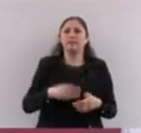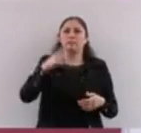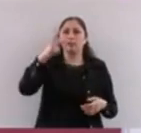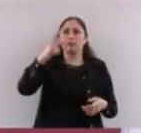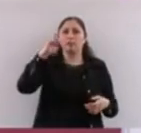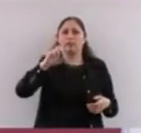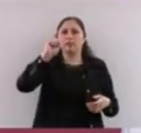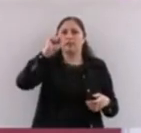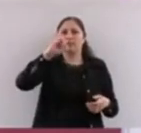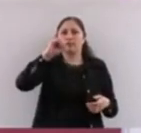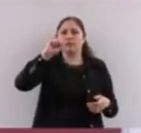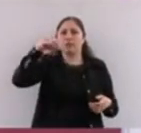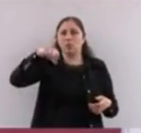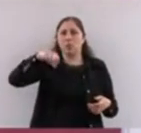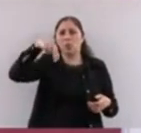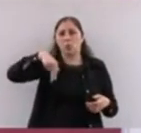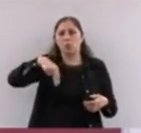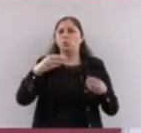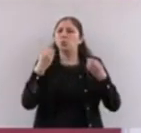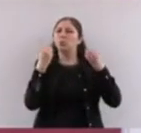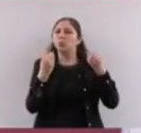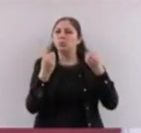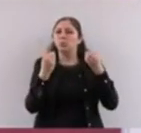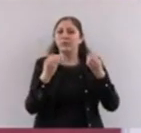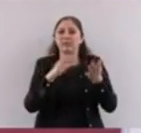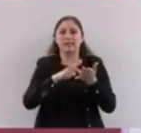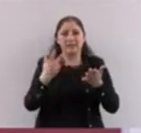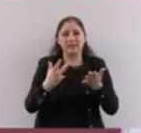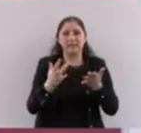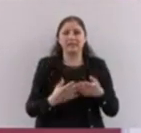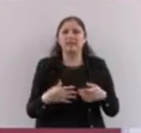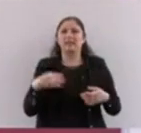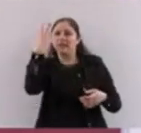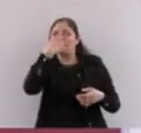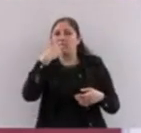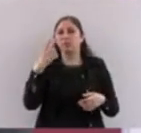Y que tengan un muy bonito domingo. Muchísimas gracias.